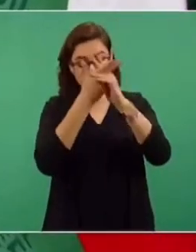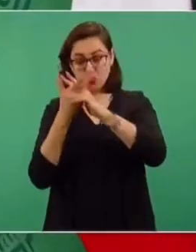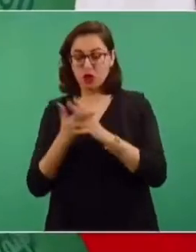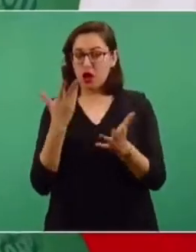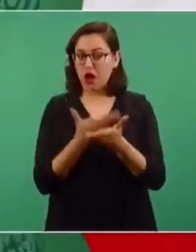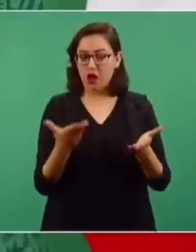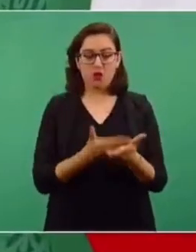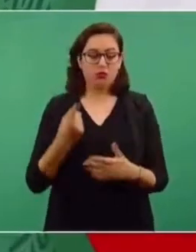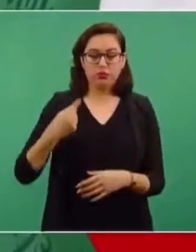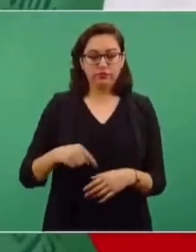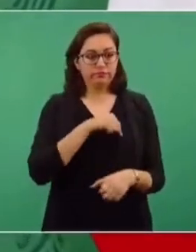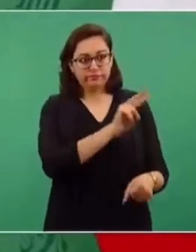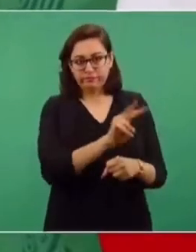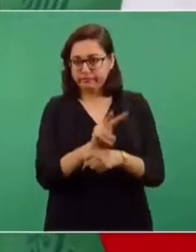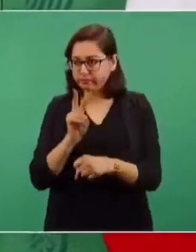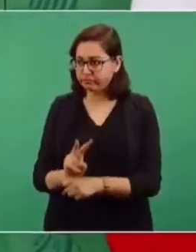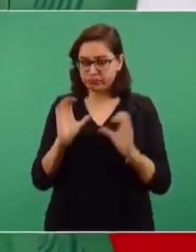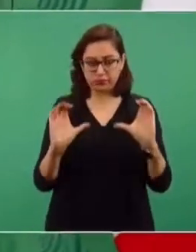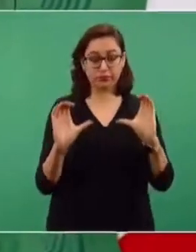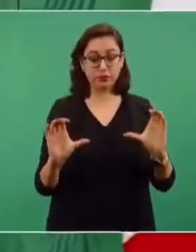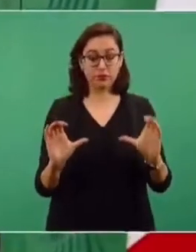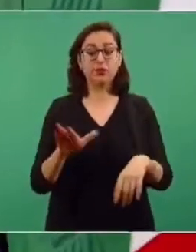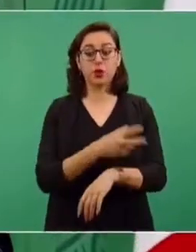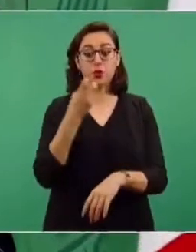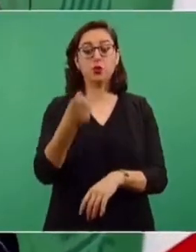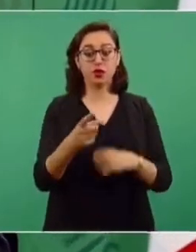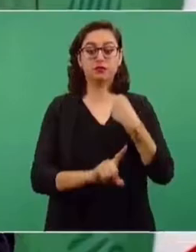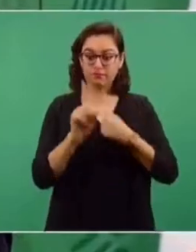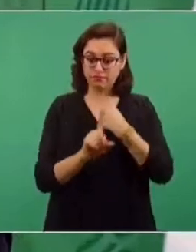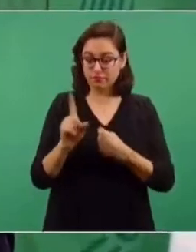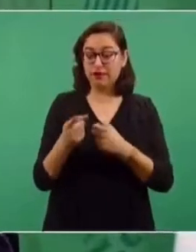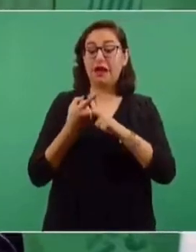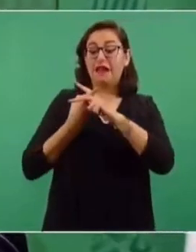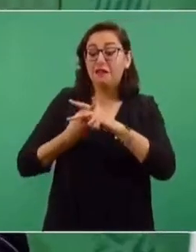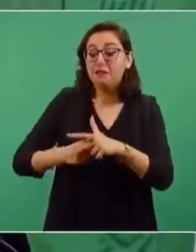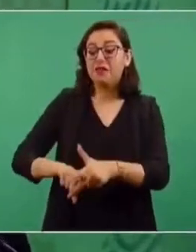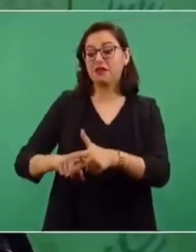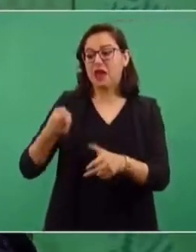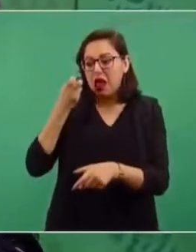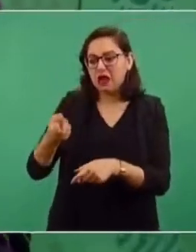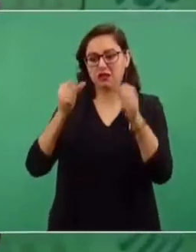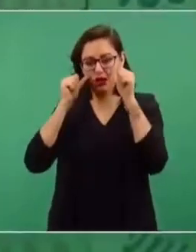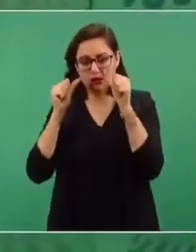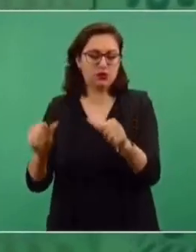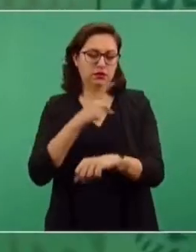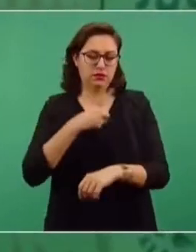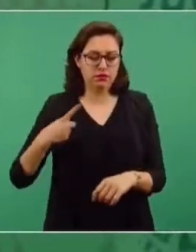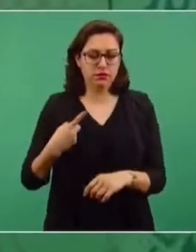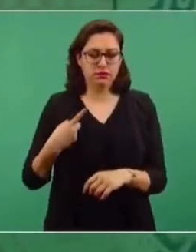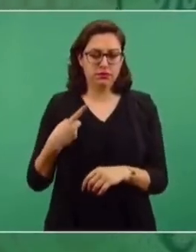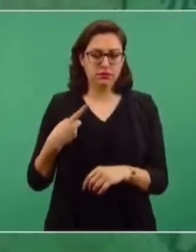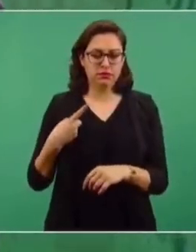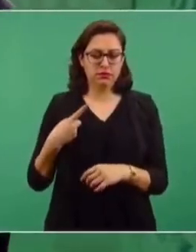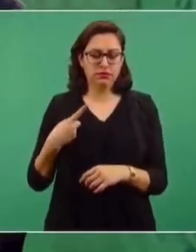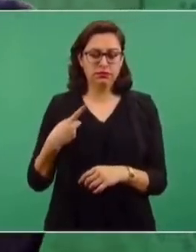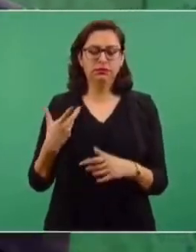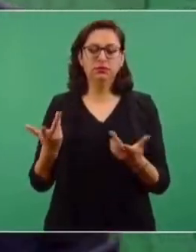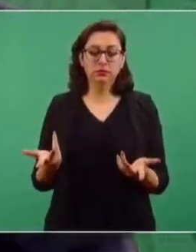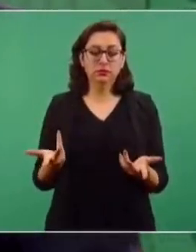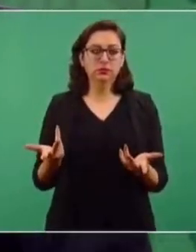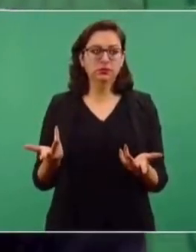que esto no suceda. Por eso hay que atender las causas y hay que estar cuidando que no haya